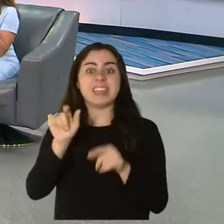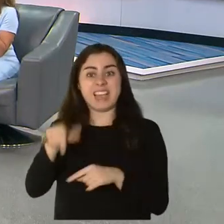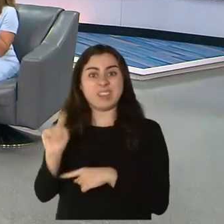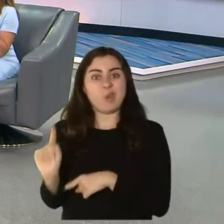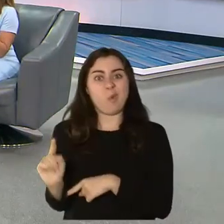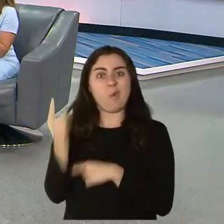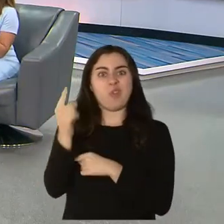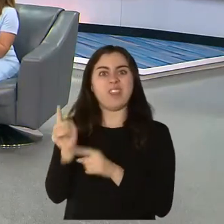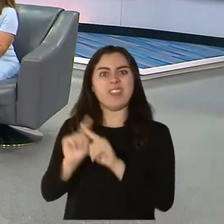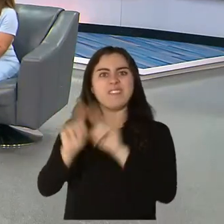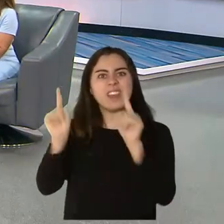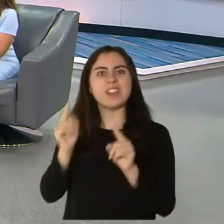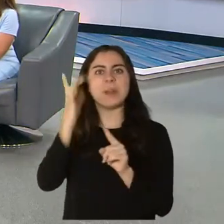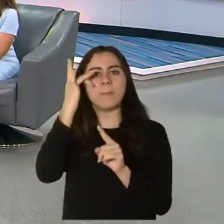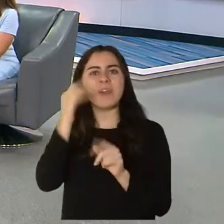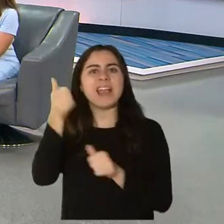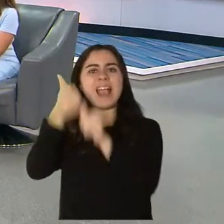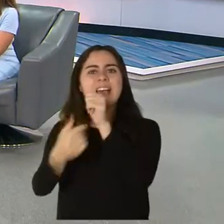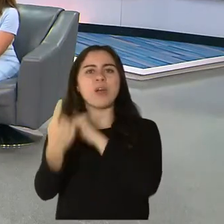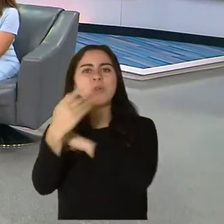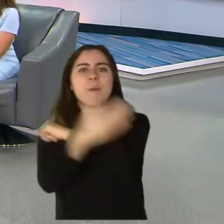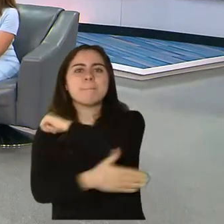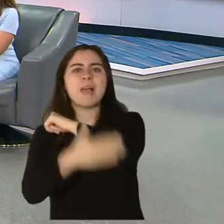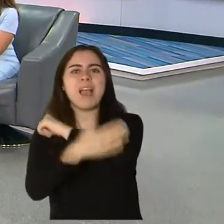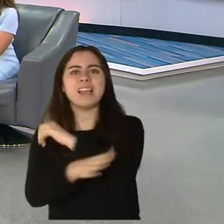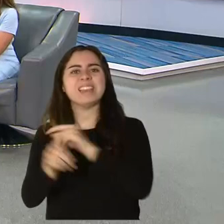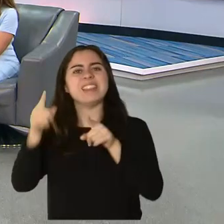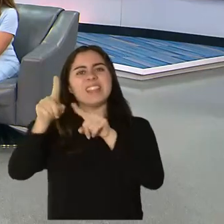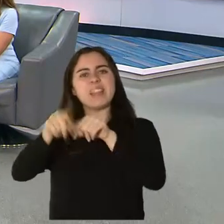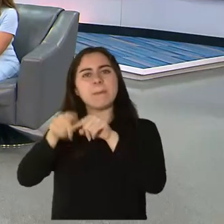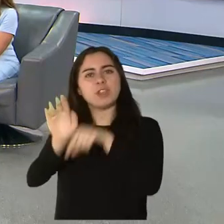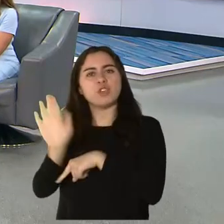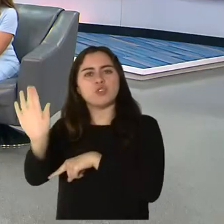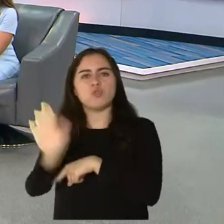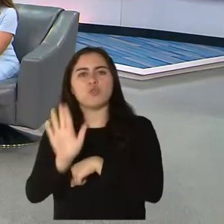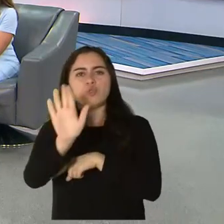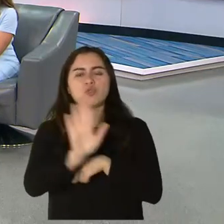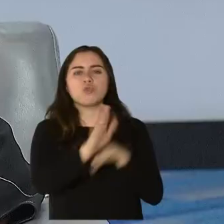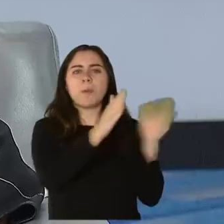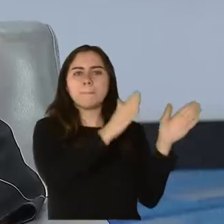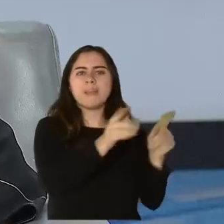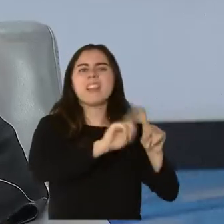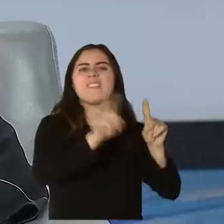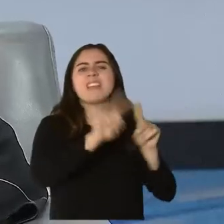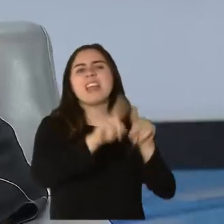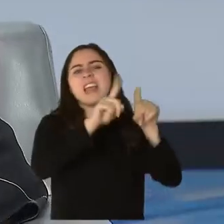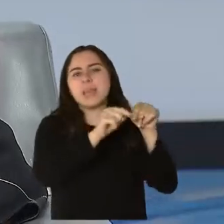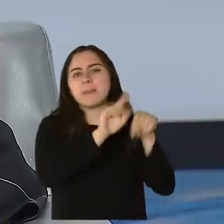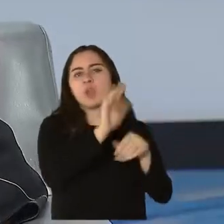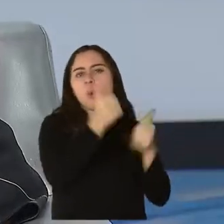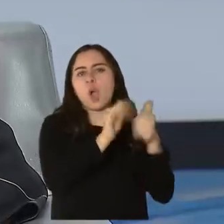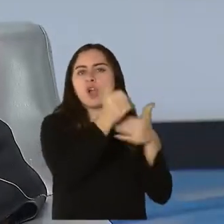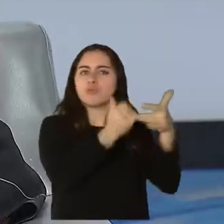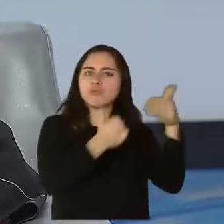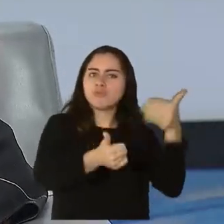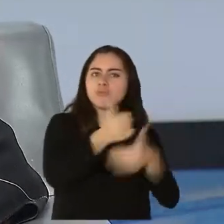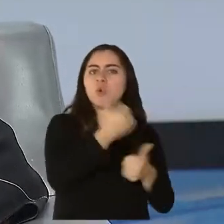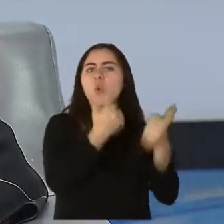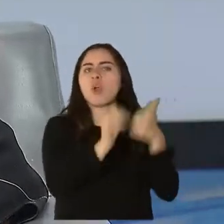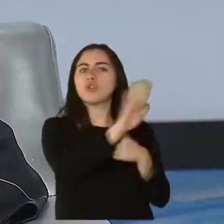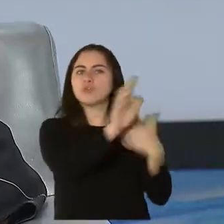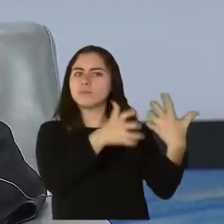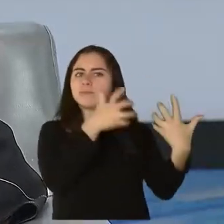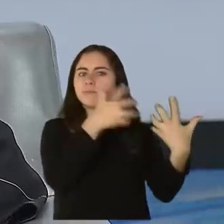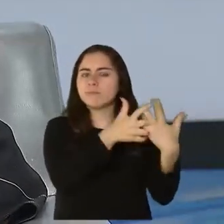su propio plan de acuerdo a sus prioridades. En este momento, ¿cuál es el plan que sigue? La mayoría de los países han tenido esa